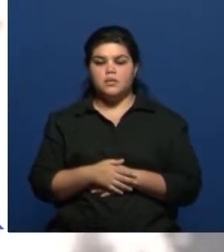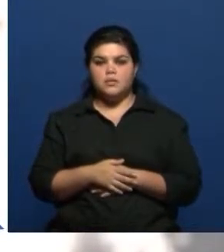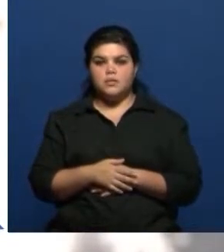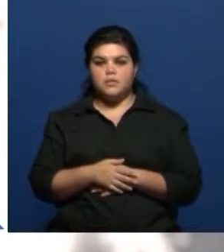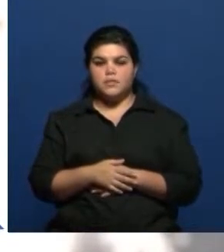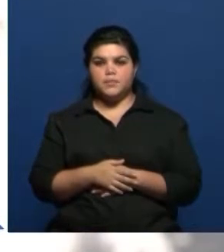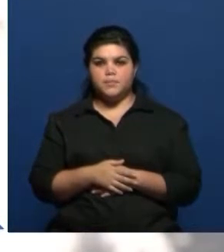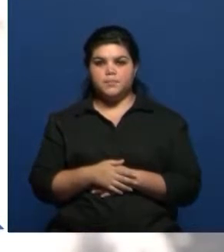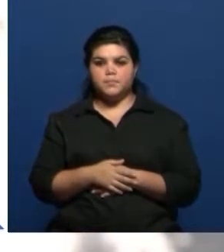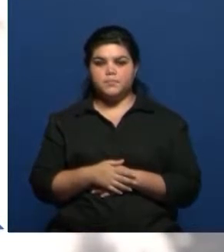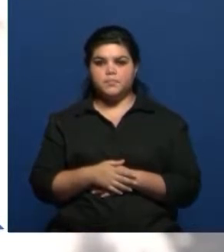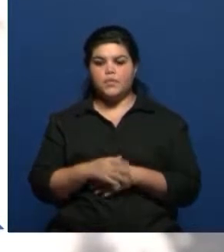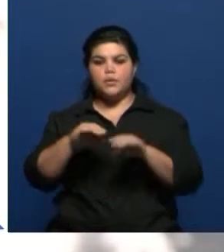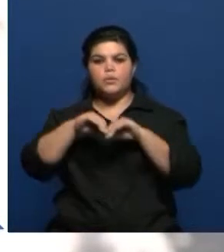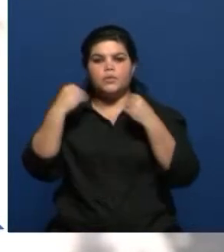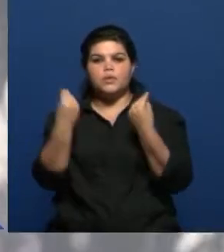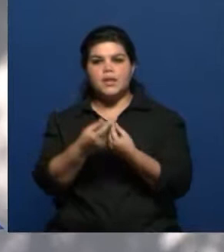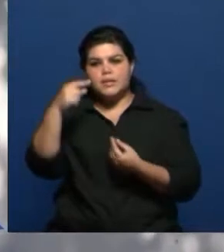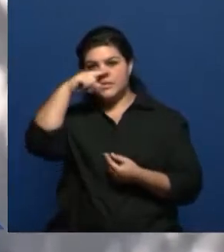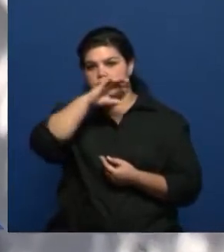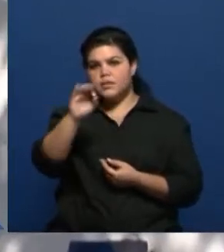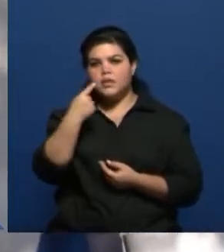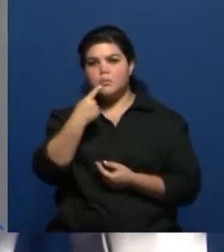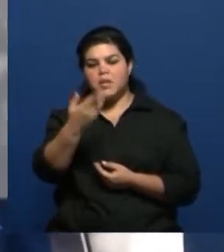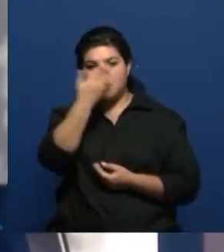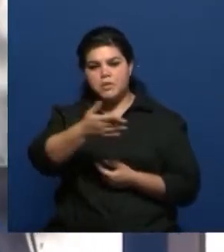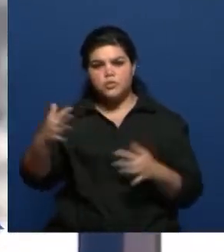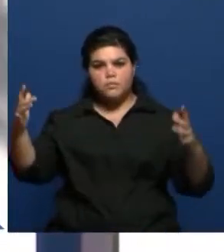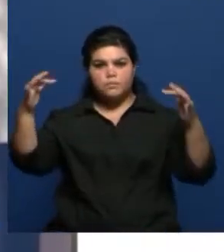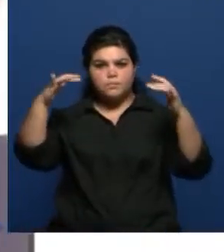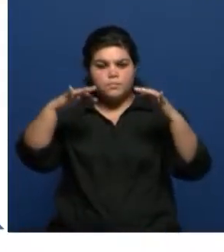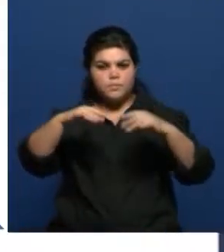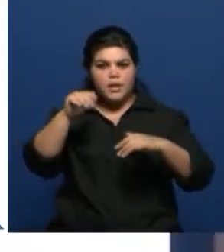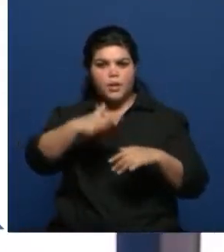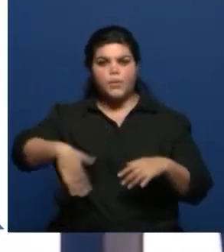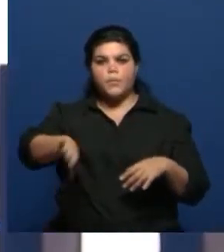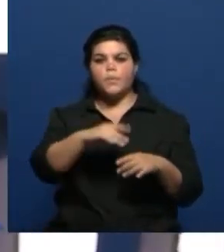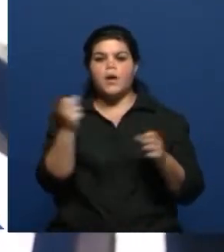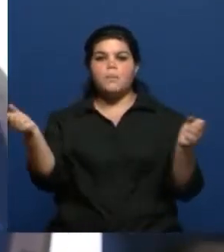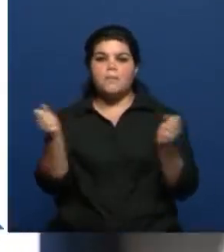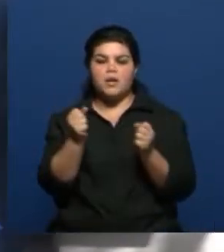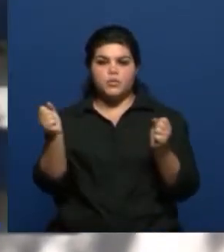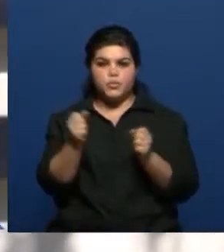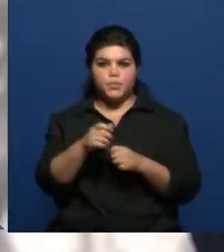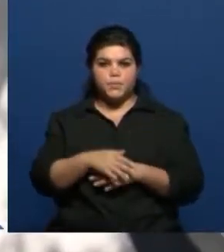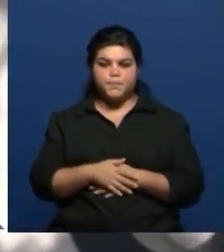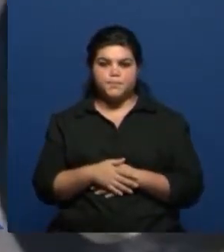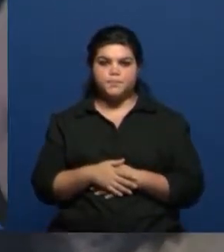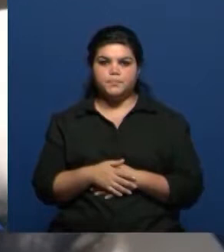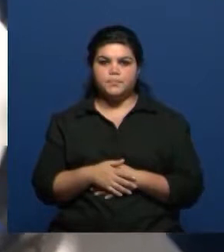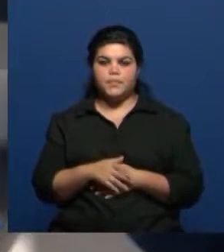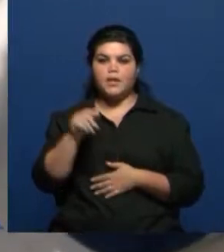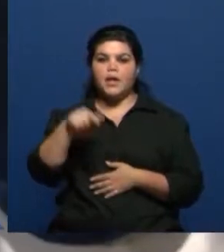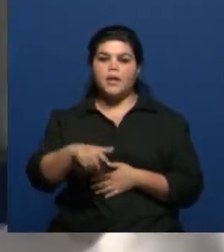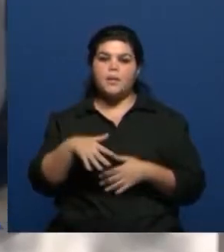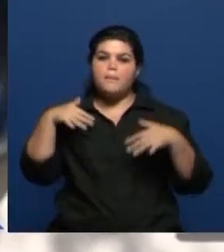más de 70.000 personas que se reunieron en la Plaza de Mayo en la marcha